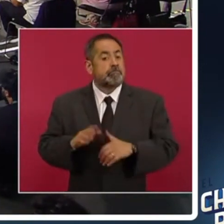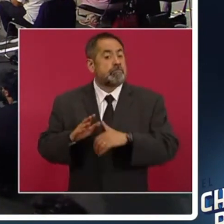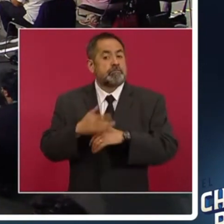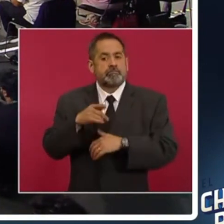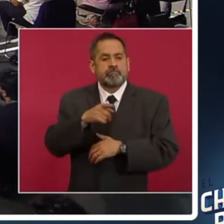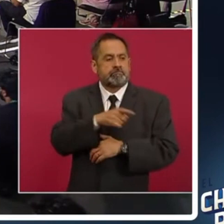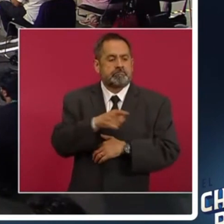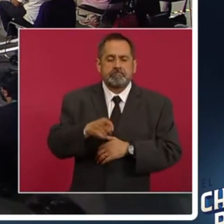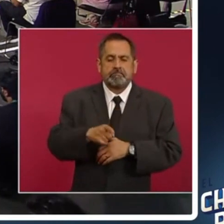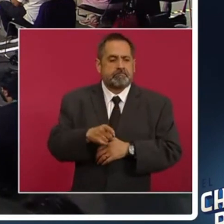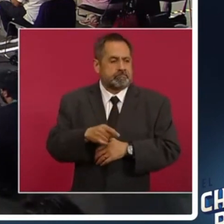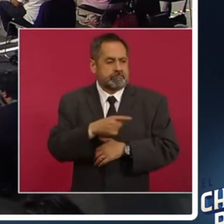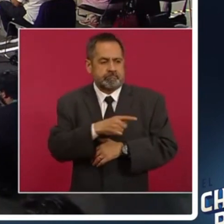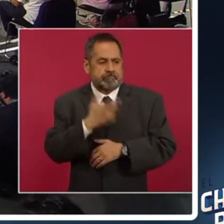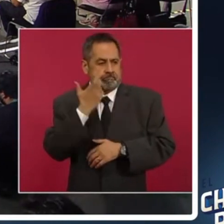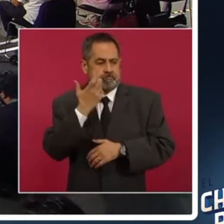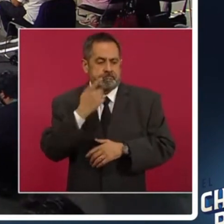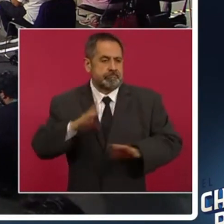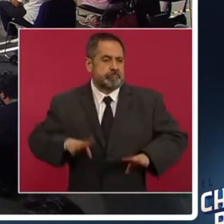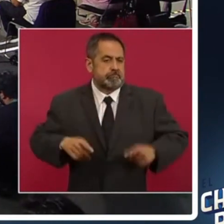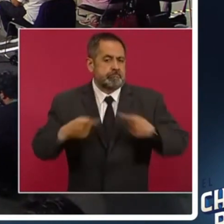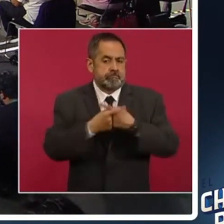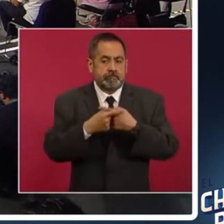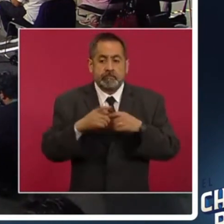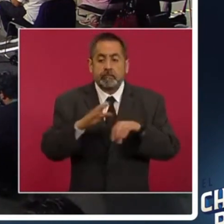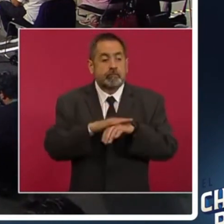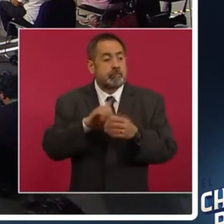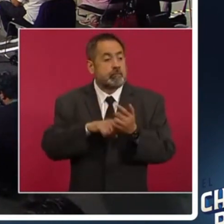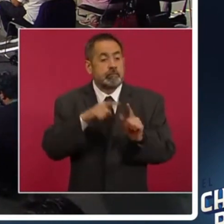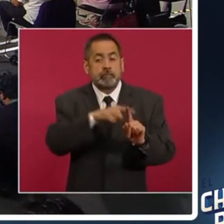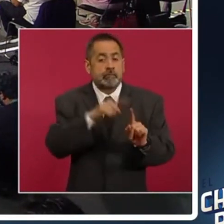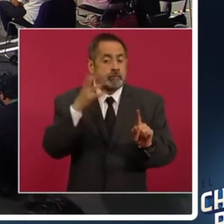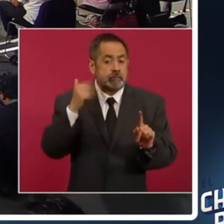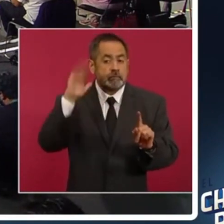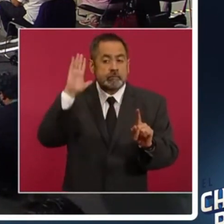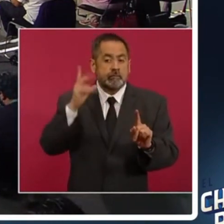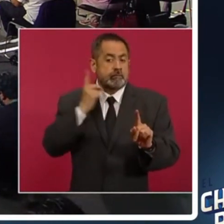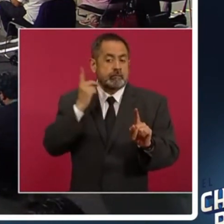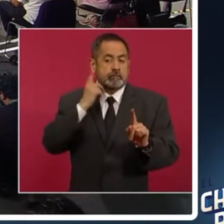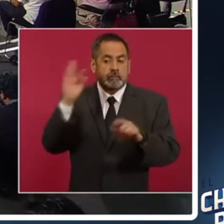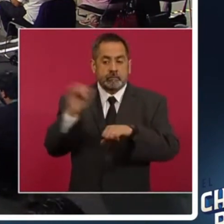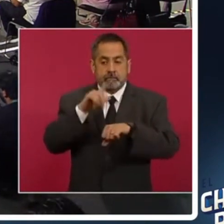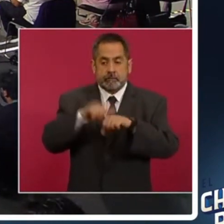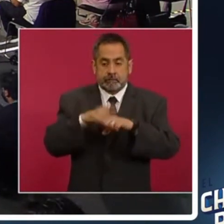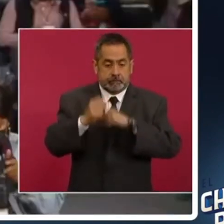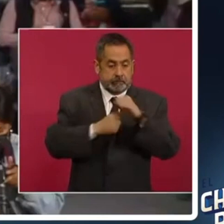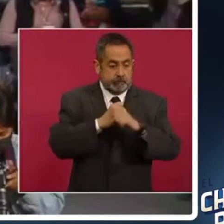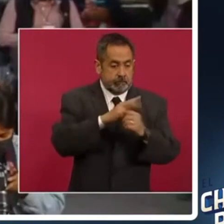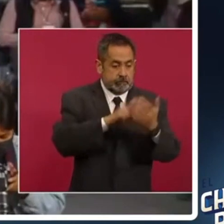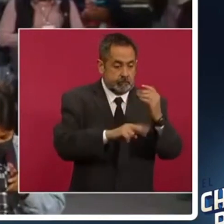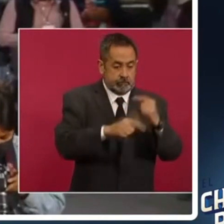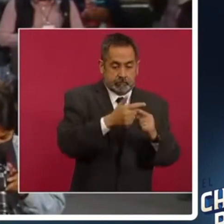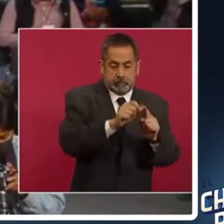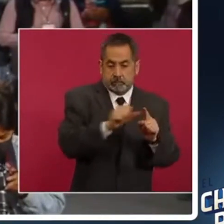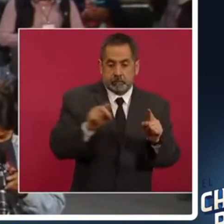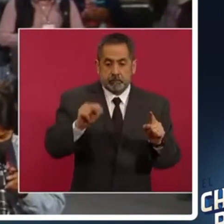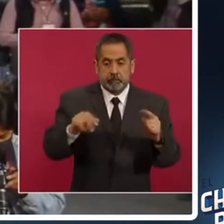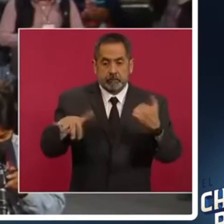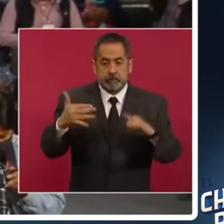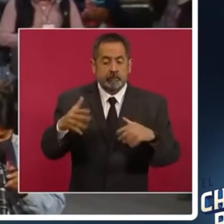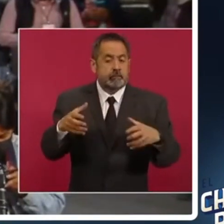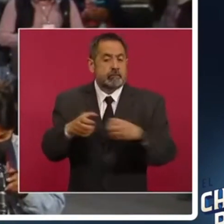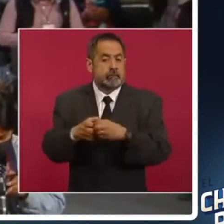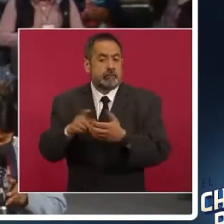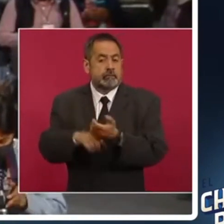un conflicto de interés porque la ministra fue diputada federal del 2012 al 2015 por parte del